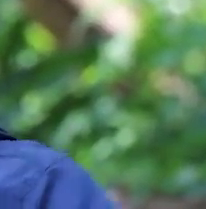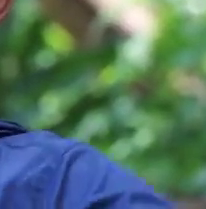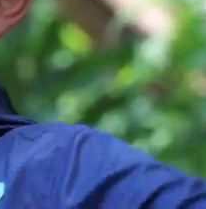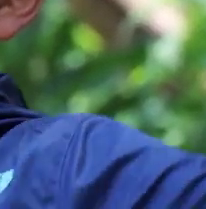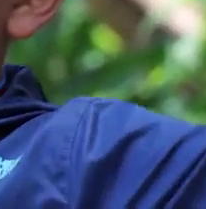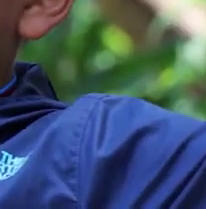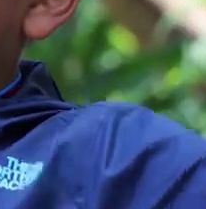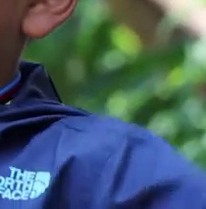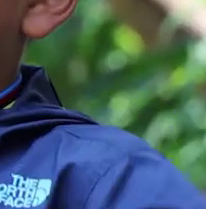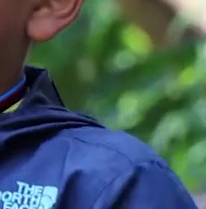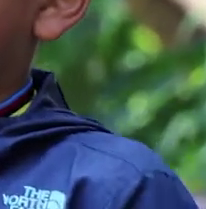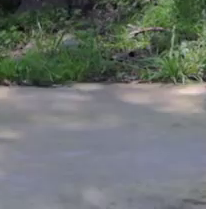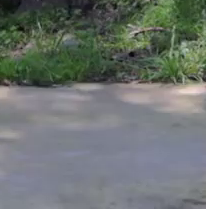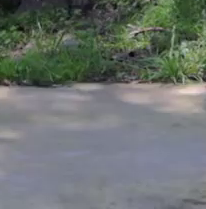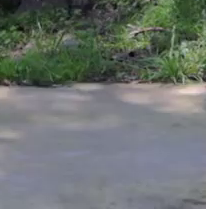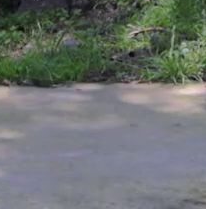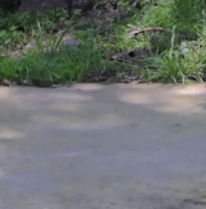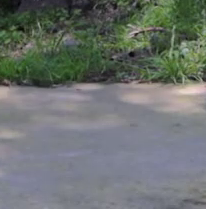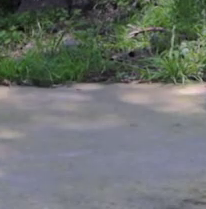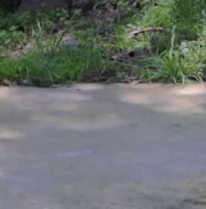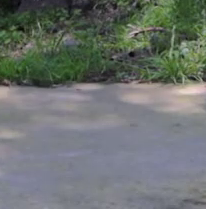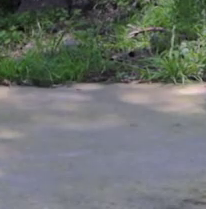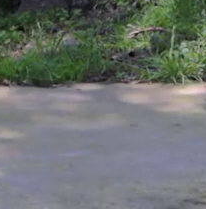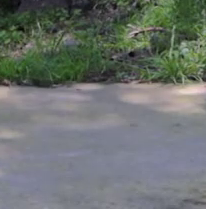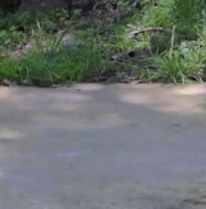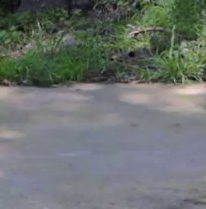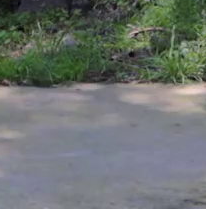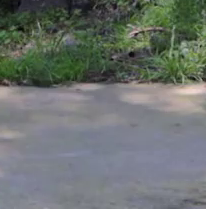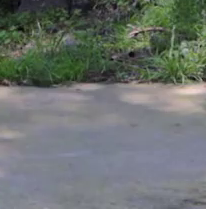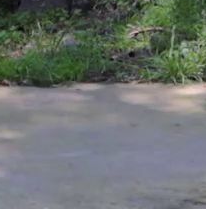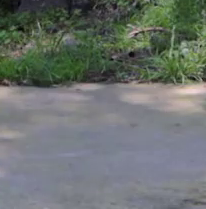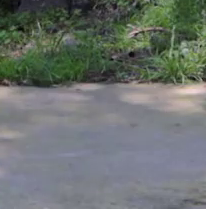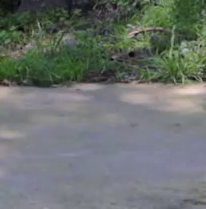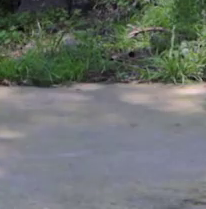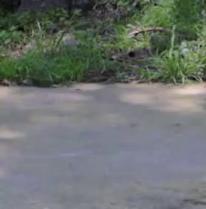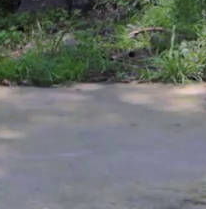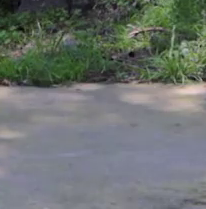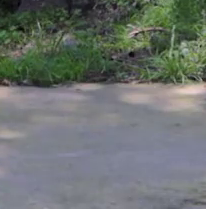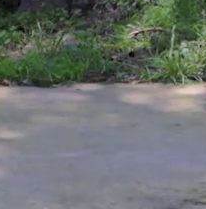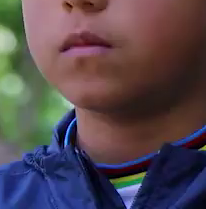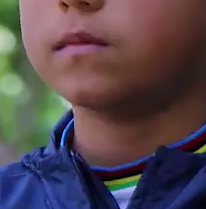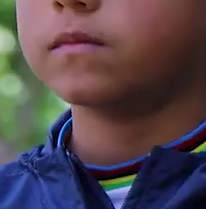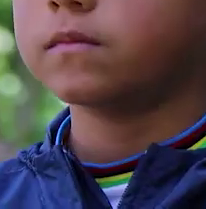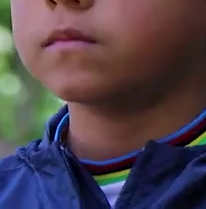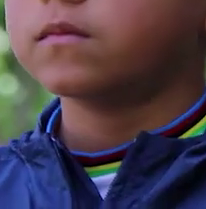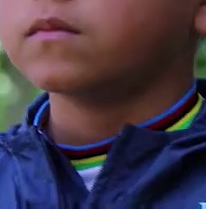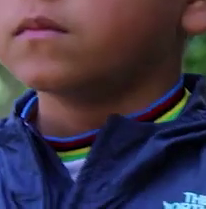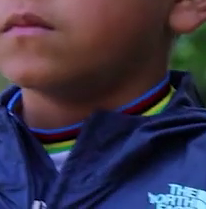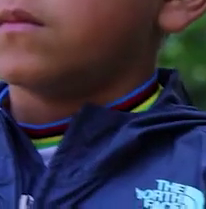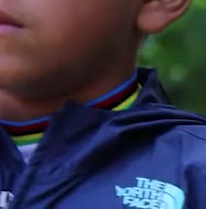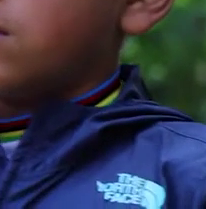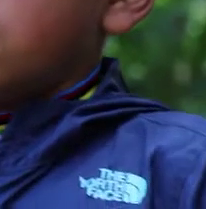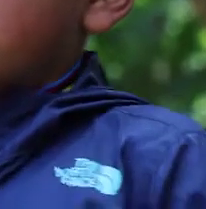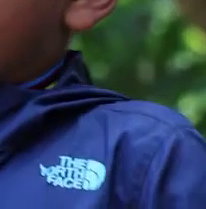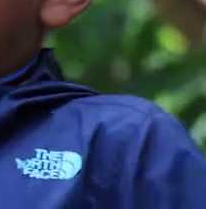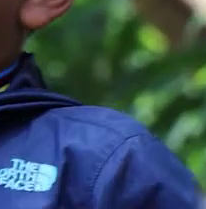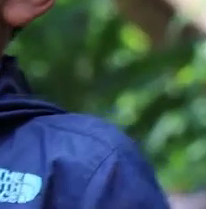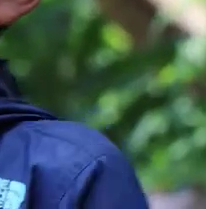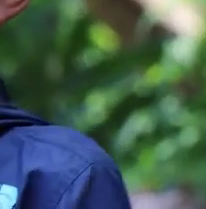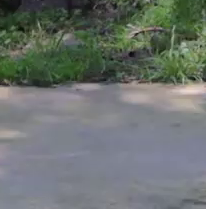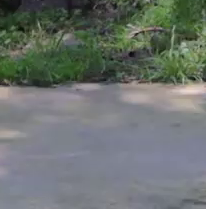abajo. Muy bien. Otra más. Una vez más. Bien. Descansamos. Relajamos.